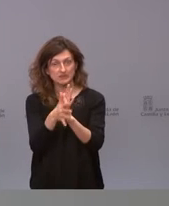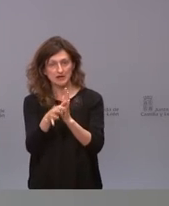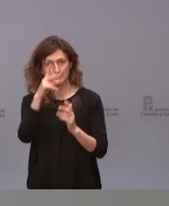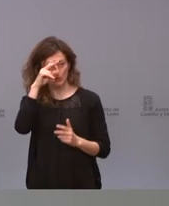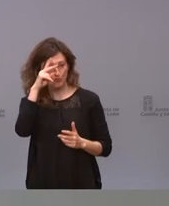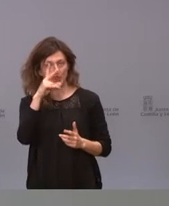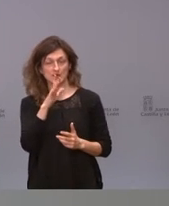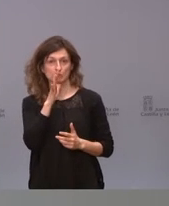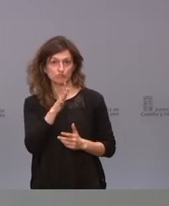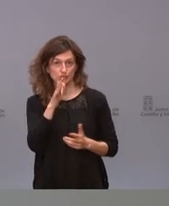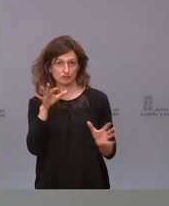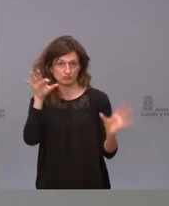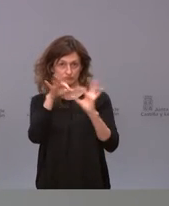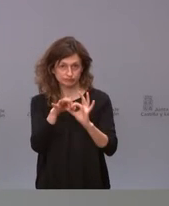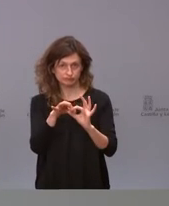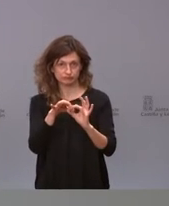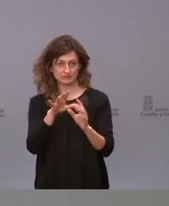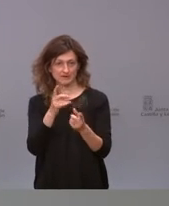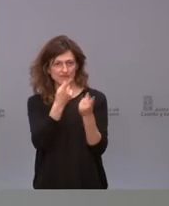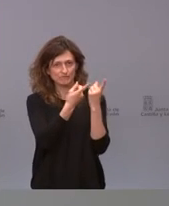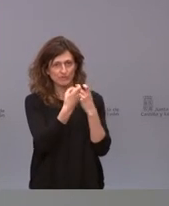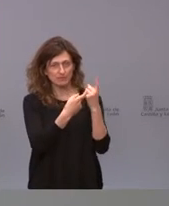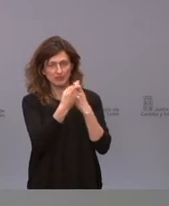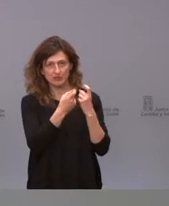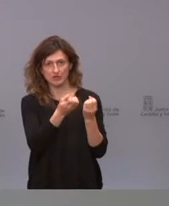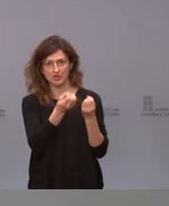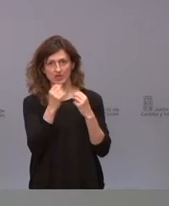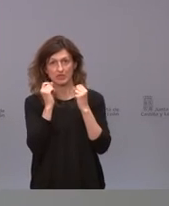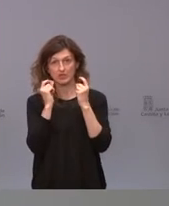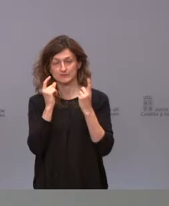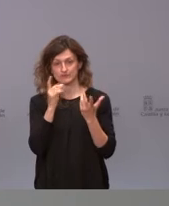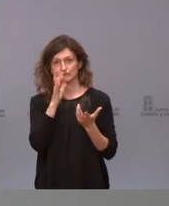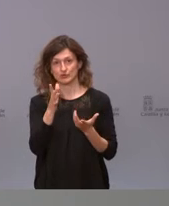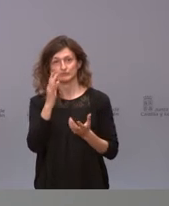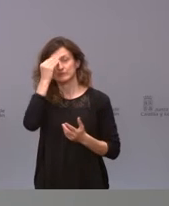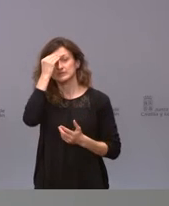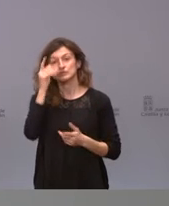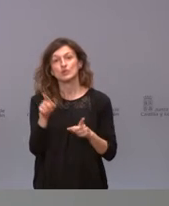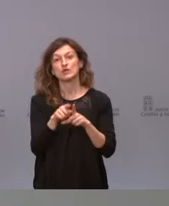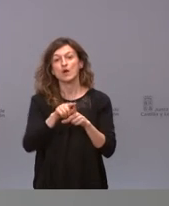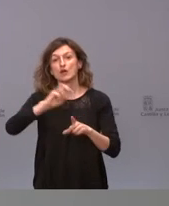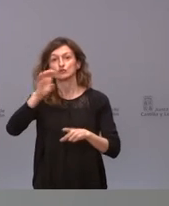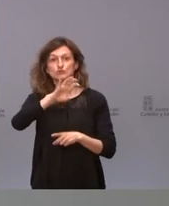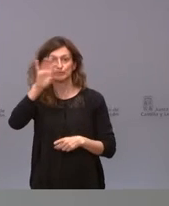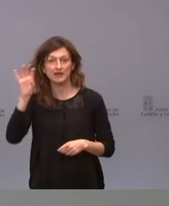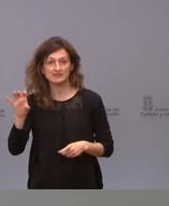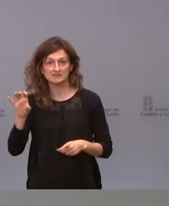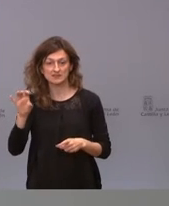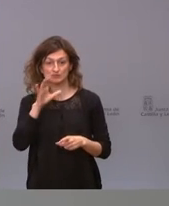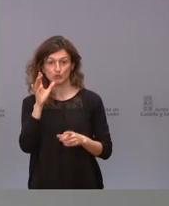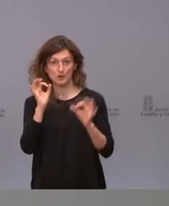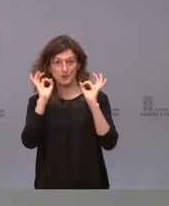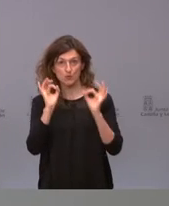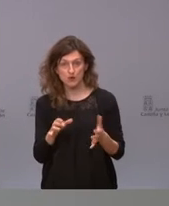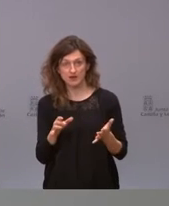preocupación en relación a estas informaciones considerando que al igual que se hizo en otros países ante esta situación